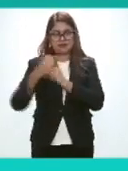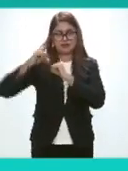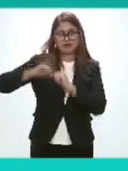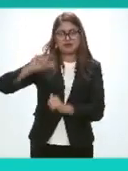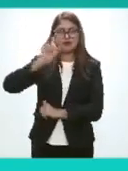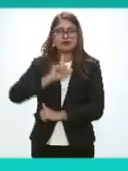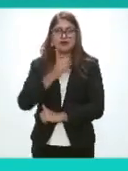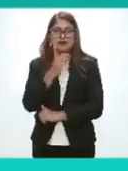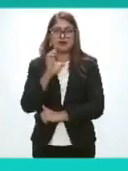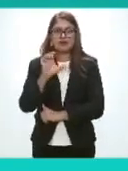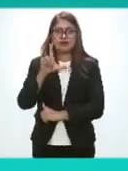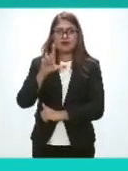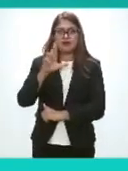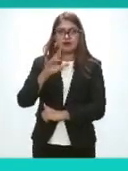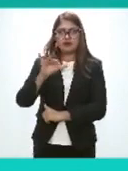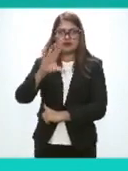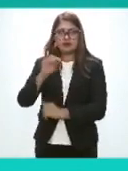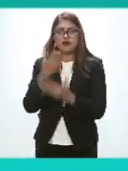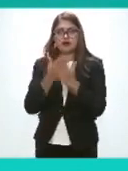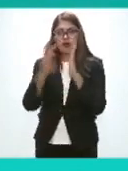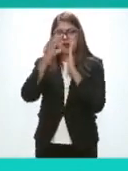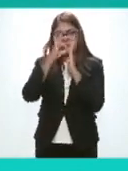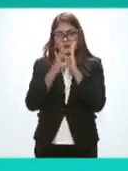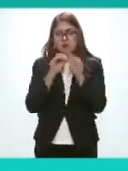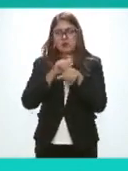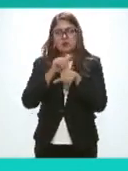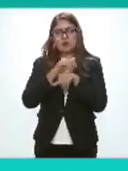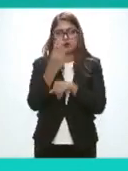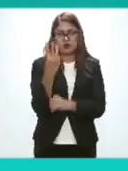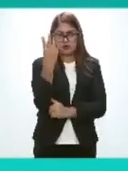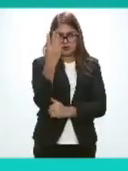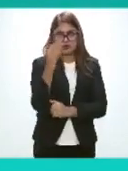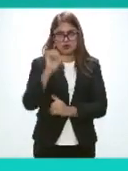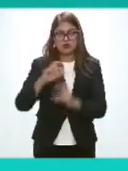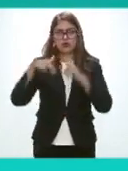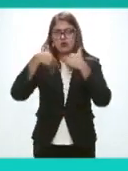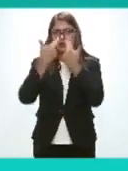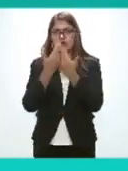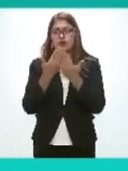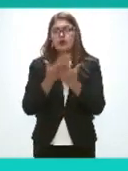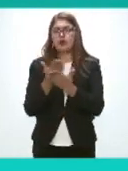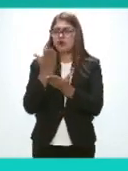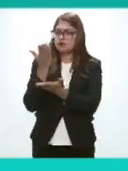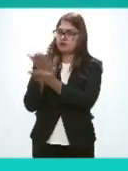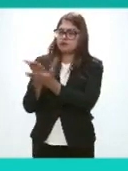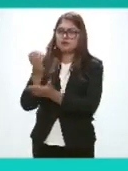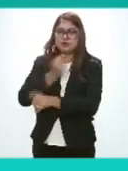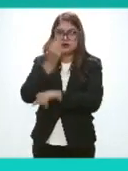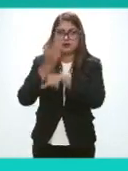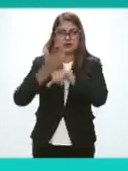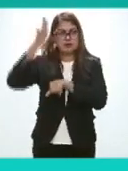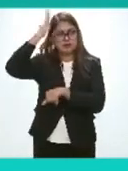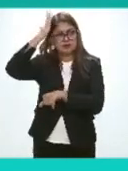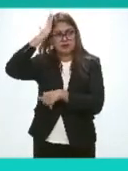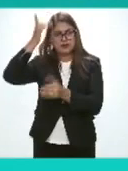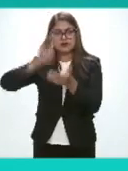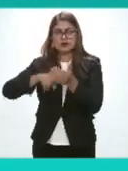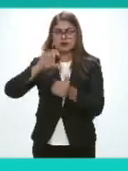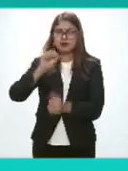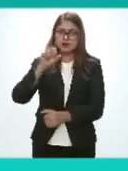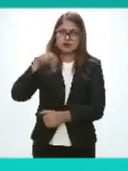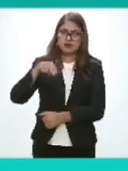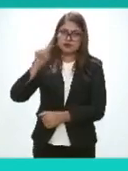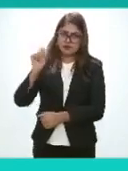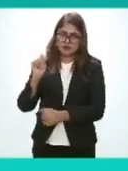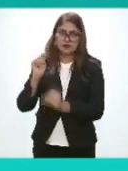Continuando con el punto tres Del orden del día De nuestra sesión Le solicito Al secretario ejecutivo Del Sistema Nacional De